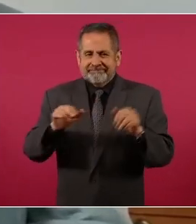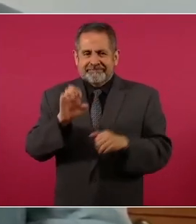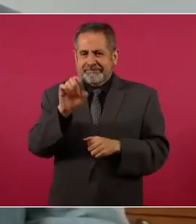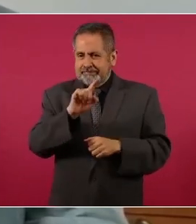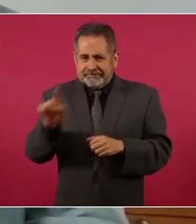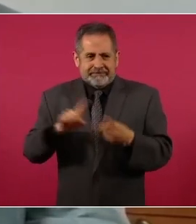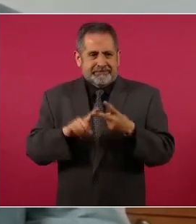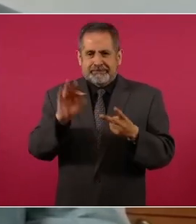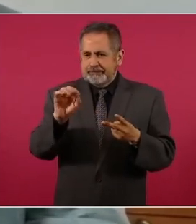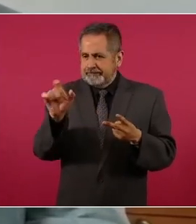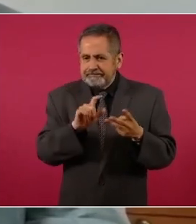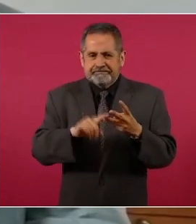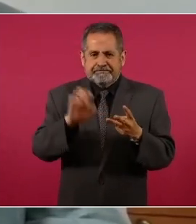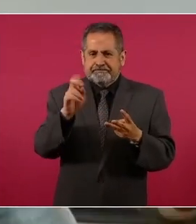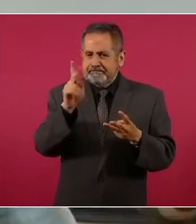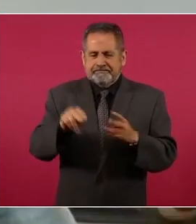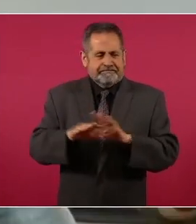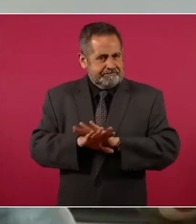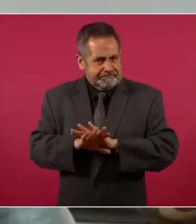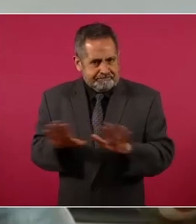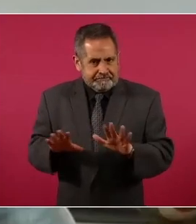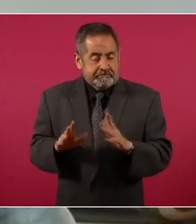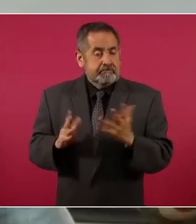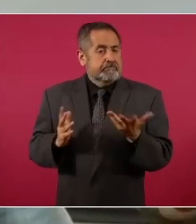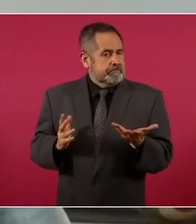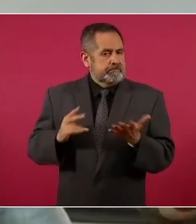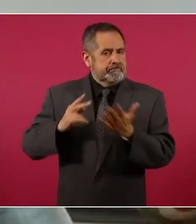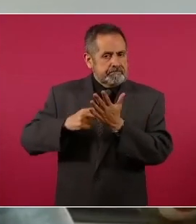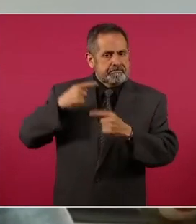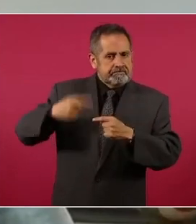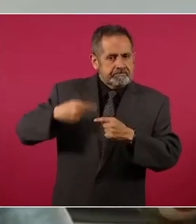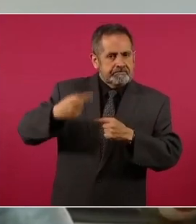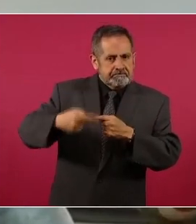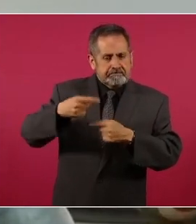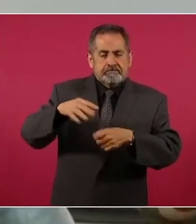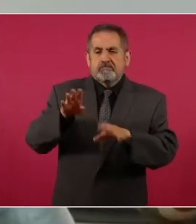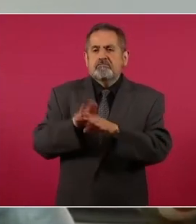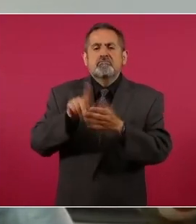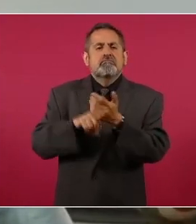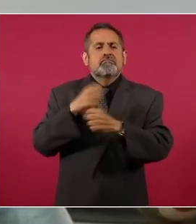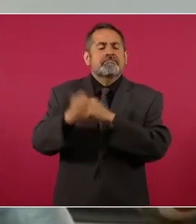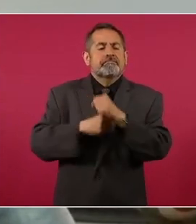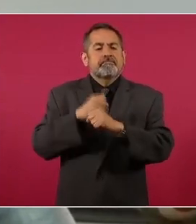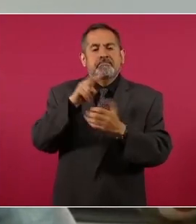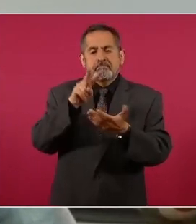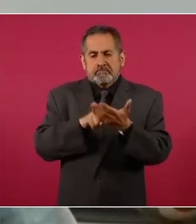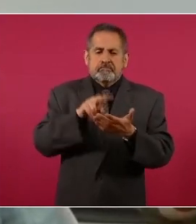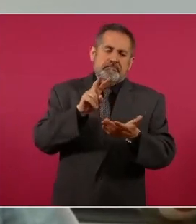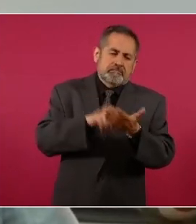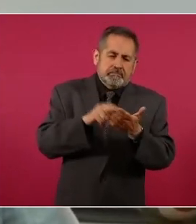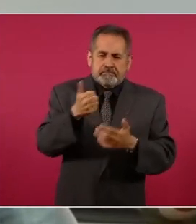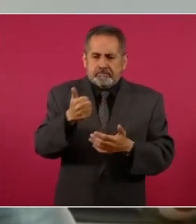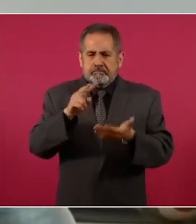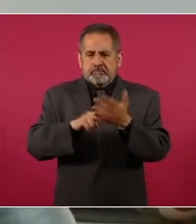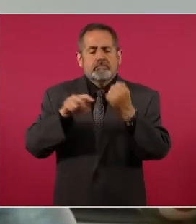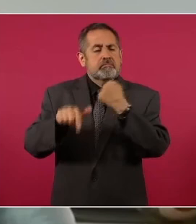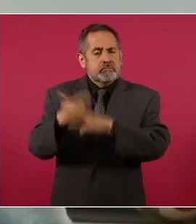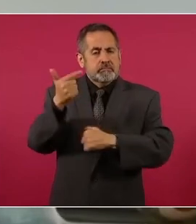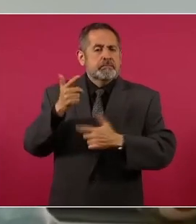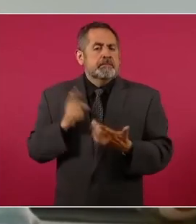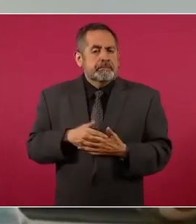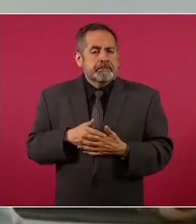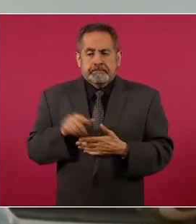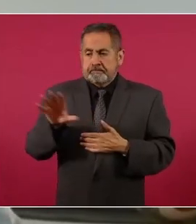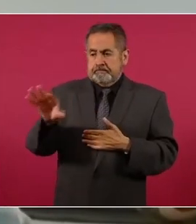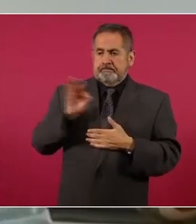ni Peña Nieto. Elección tras elección, en el año 2000, 2006 y 2012, se ha